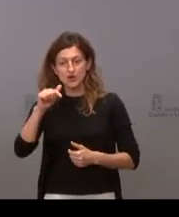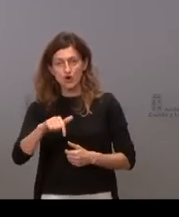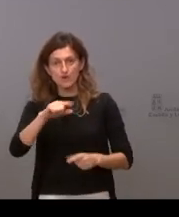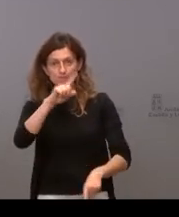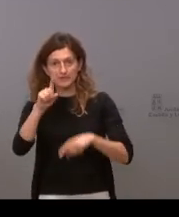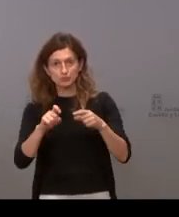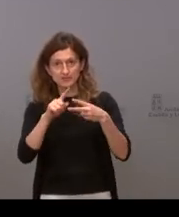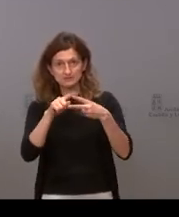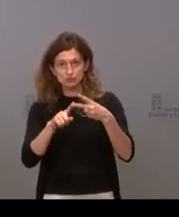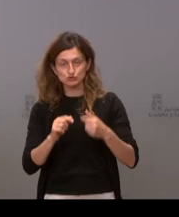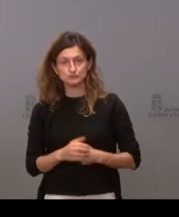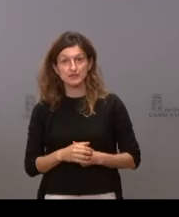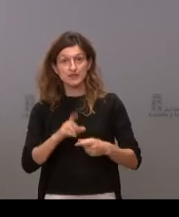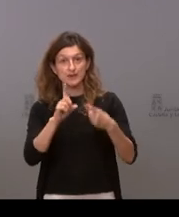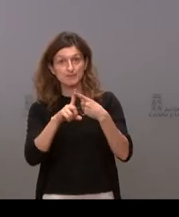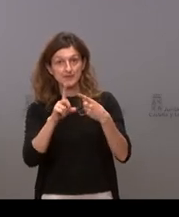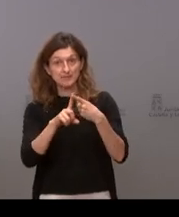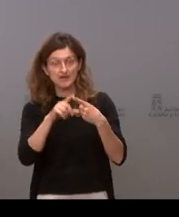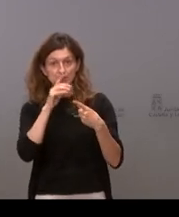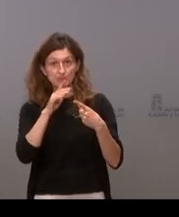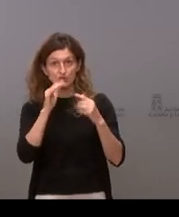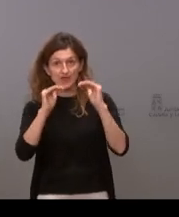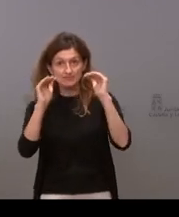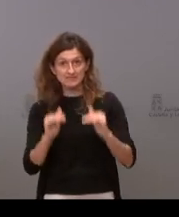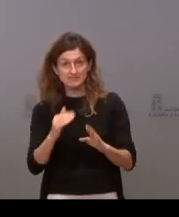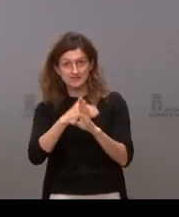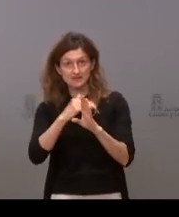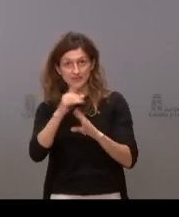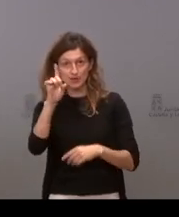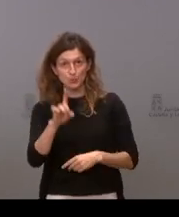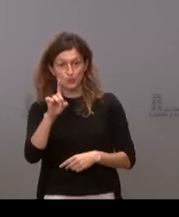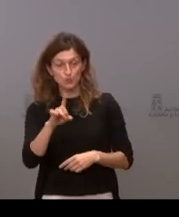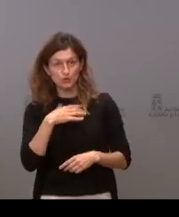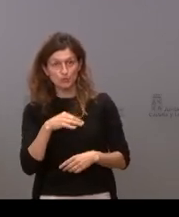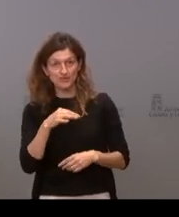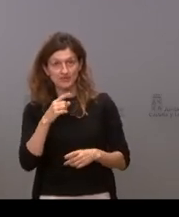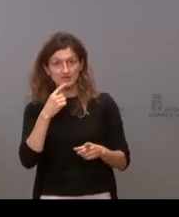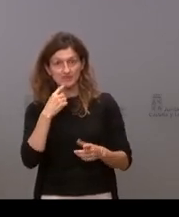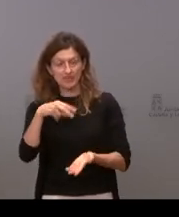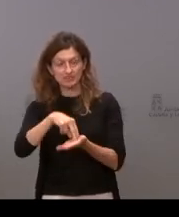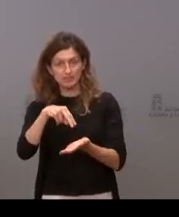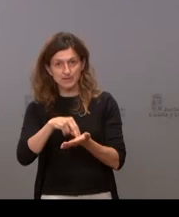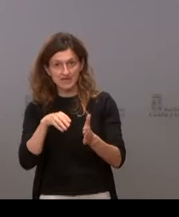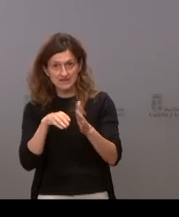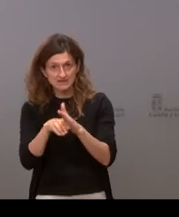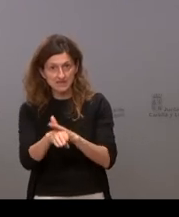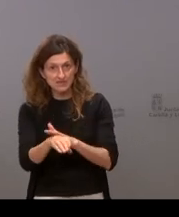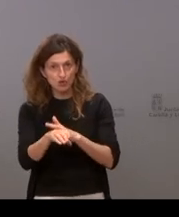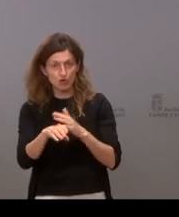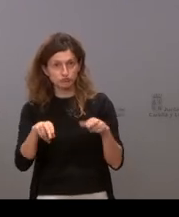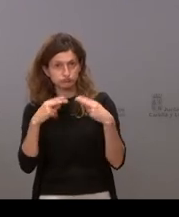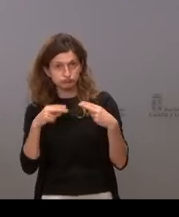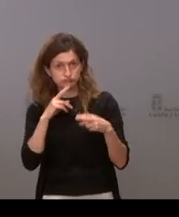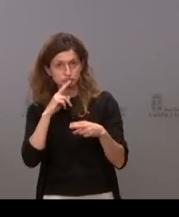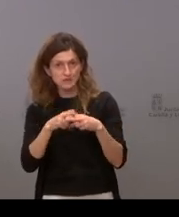preguntas la primera es que con el descenso a nivel 1 de riesgo se permite el consumo de pie en el interior de los establecimientos